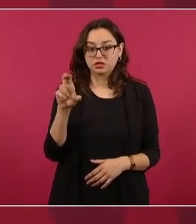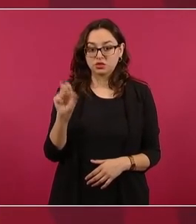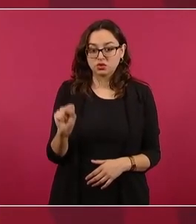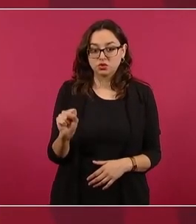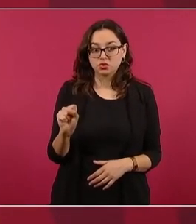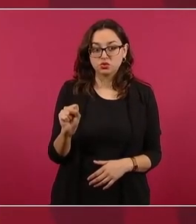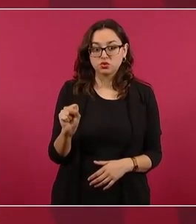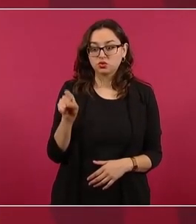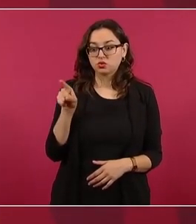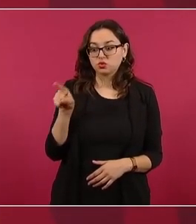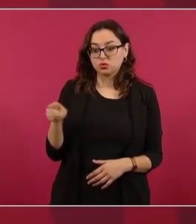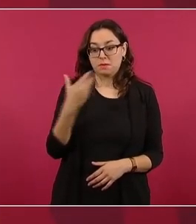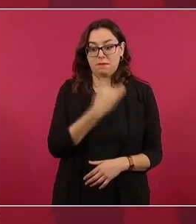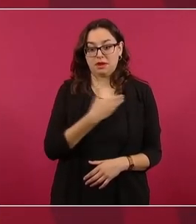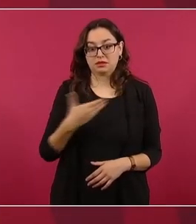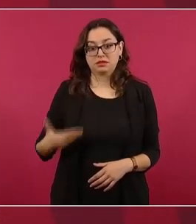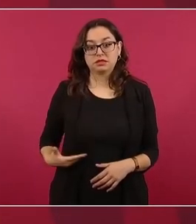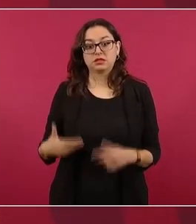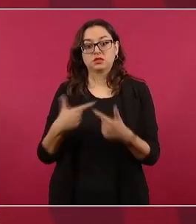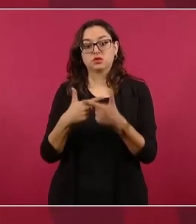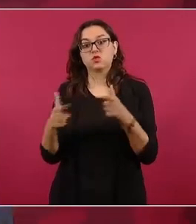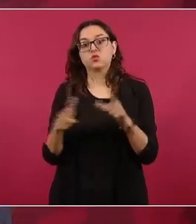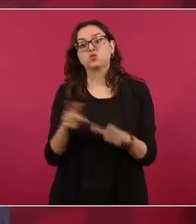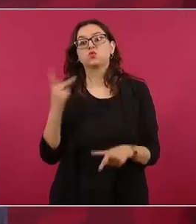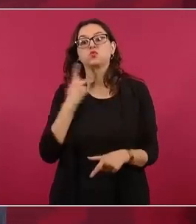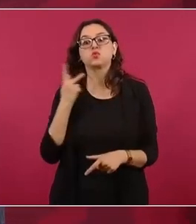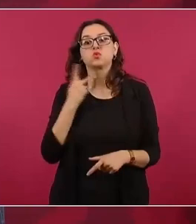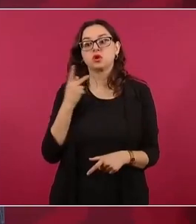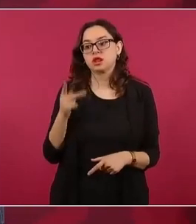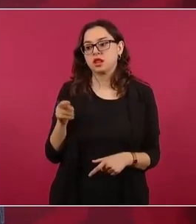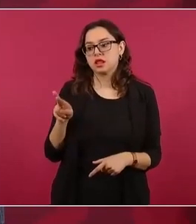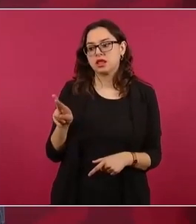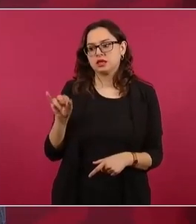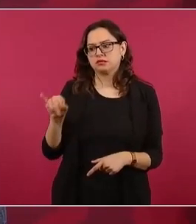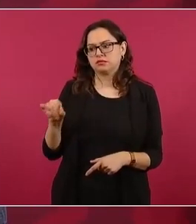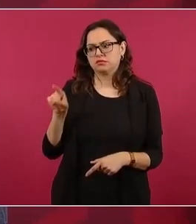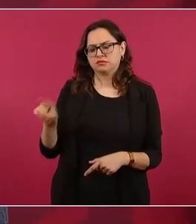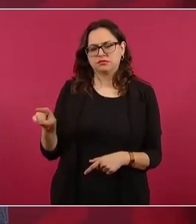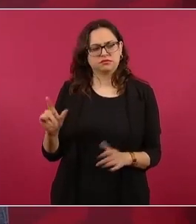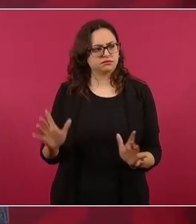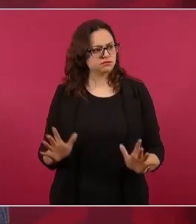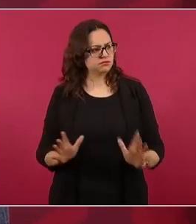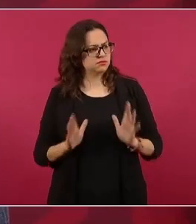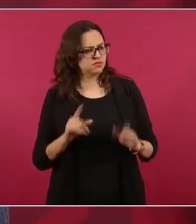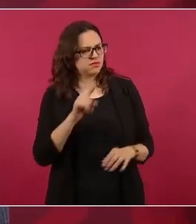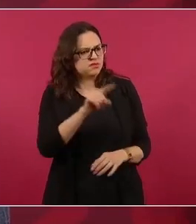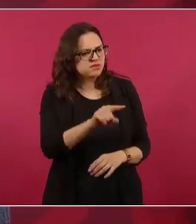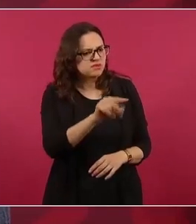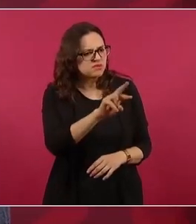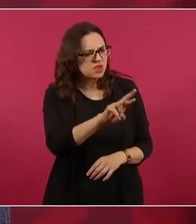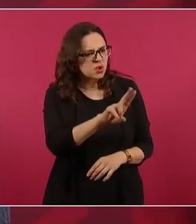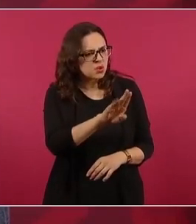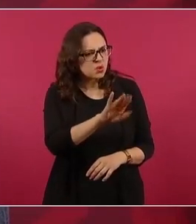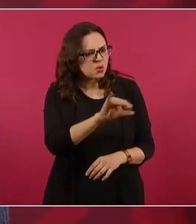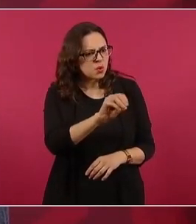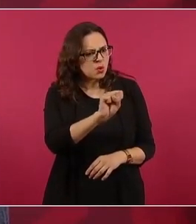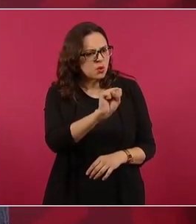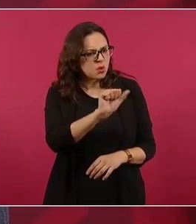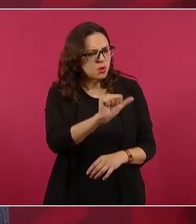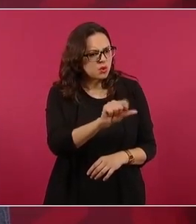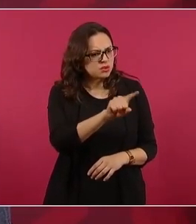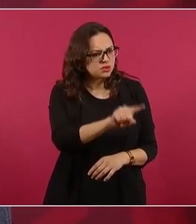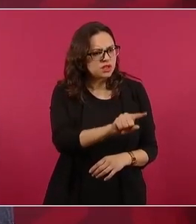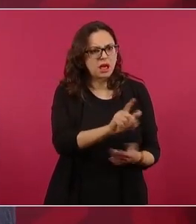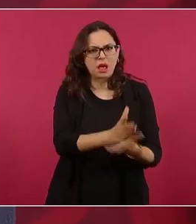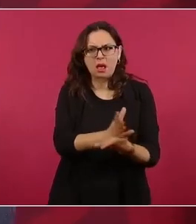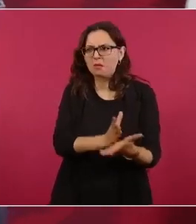declaró de que Rovirosa no se debía meter en distritos